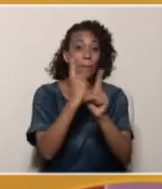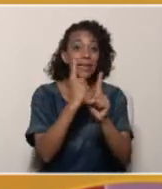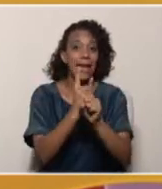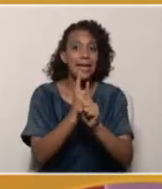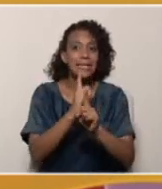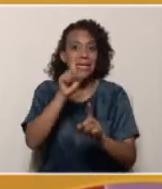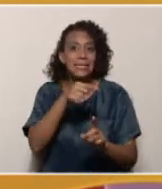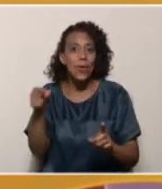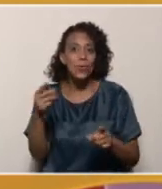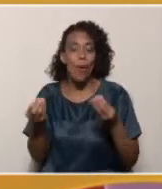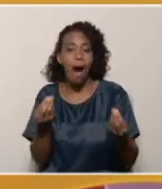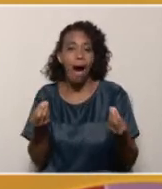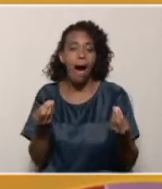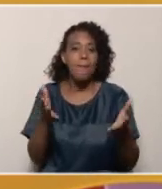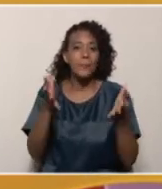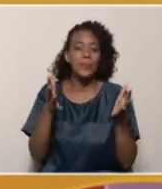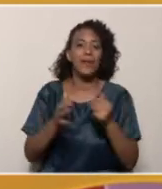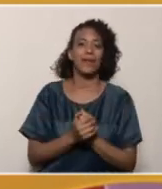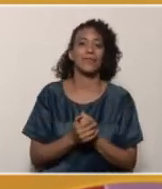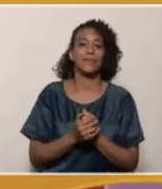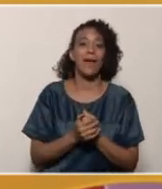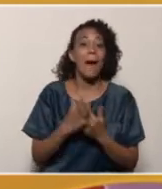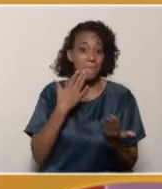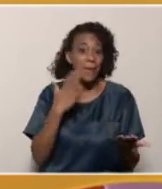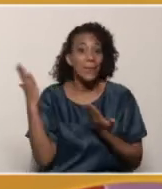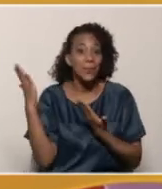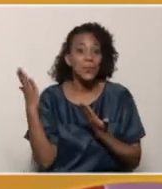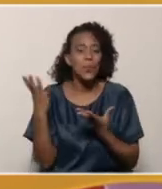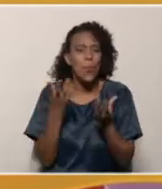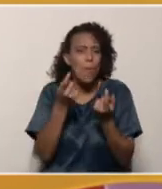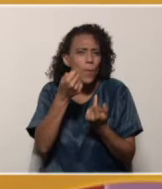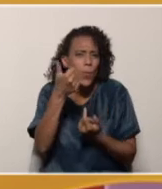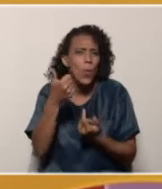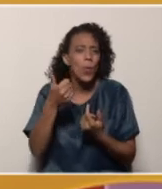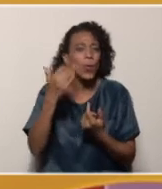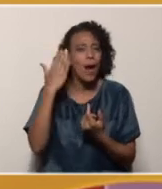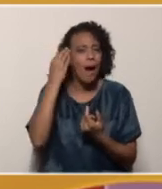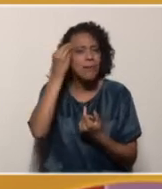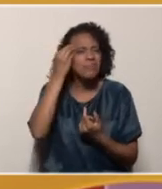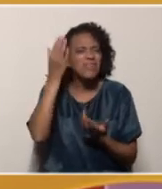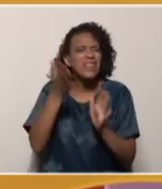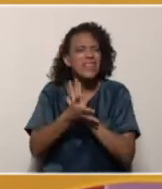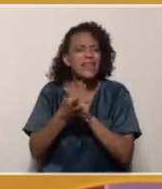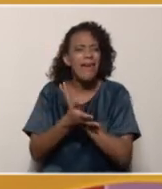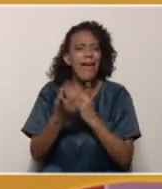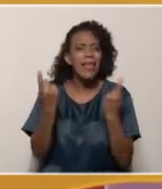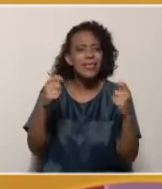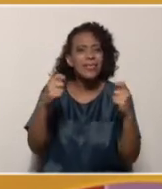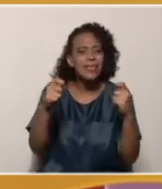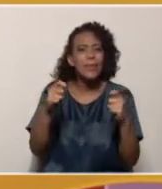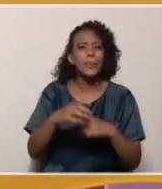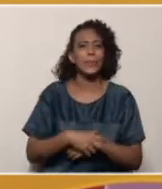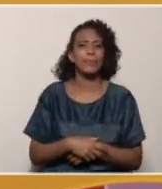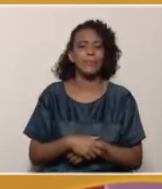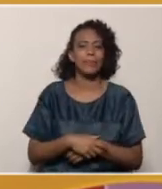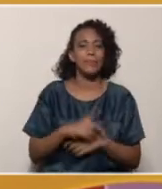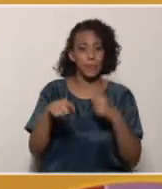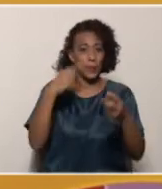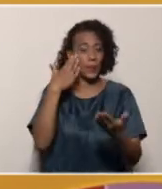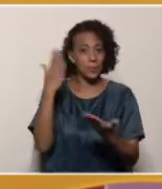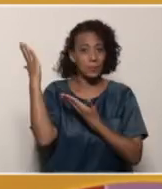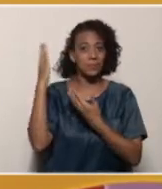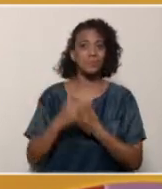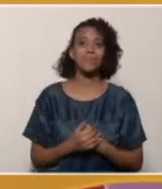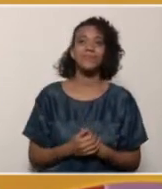puedan incentivar a participar así que vamos a tener un poco de noción acerca de lo que trata todo esto a través del siguiente video